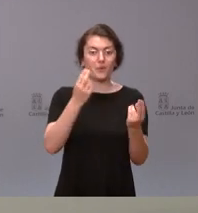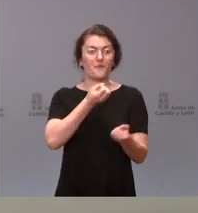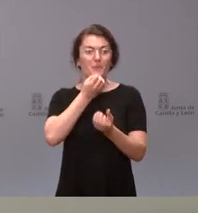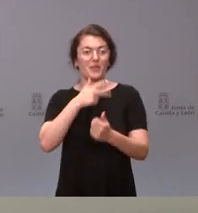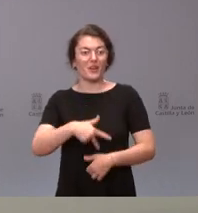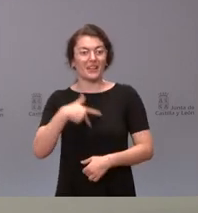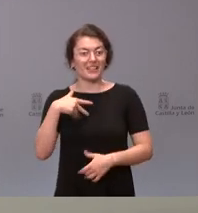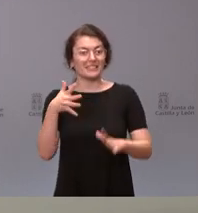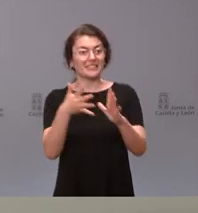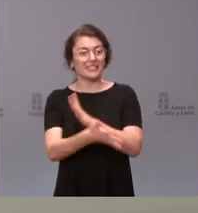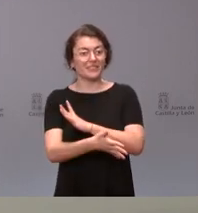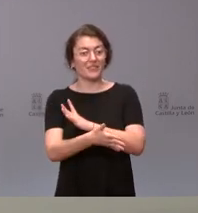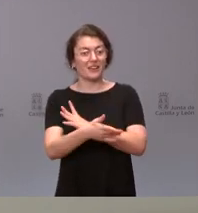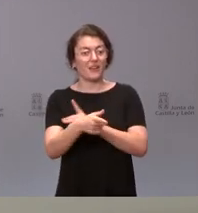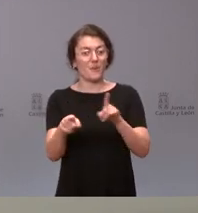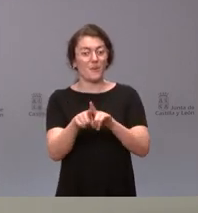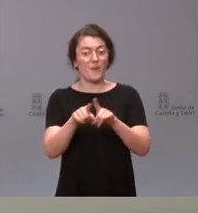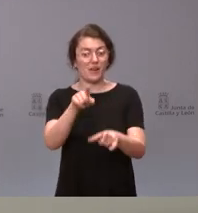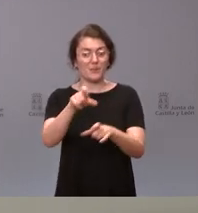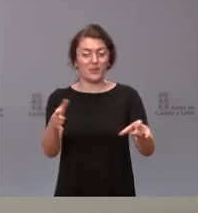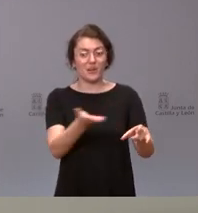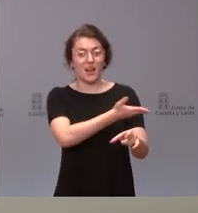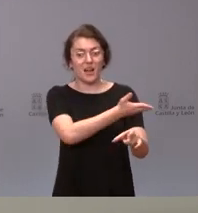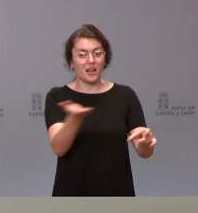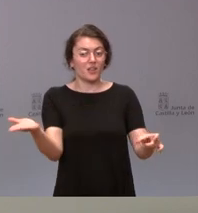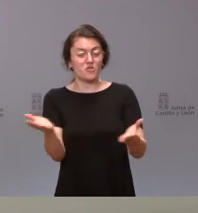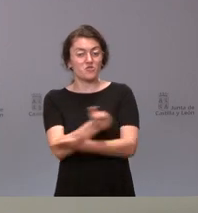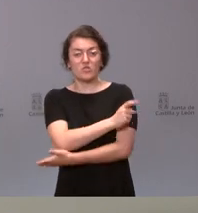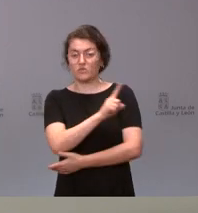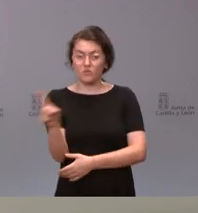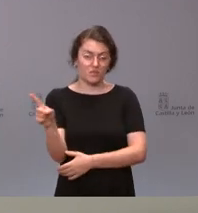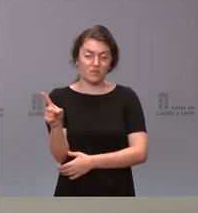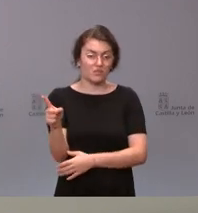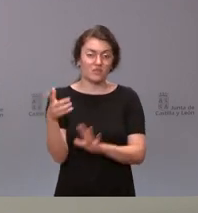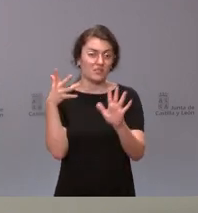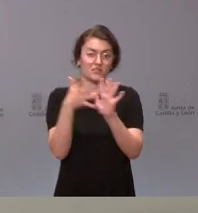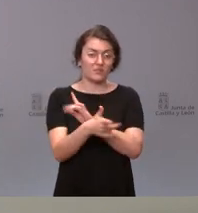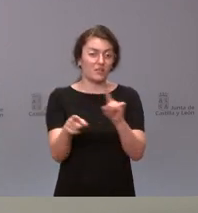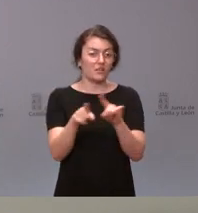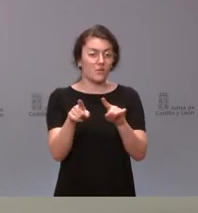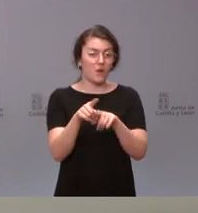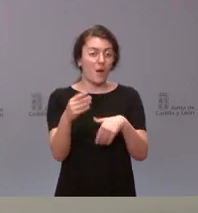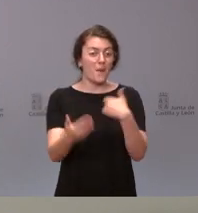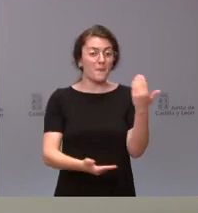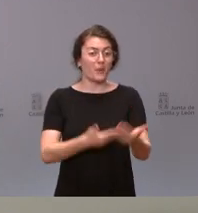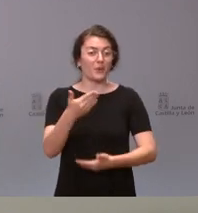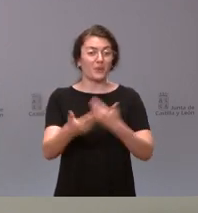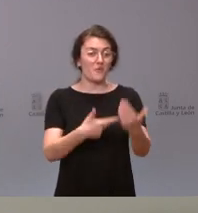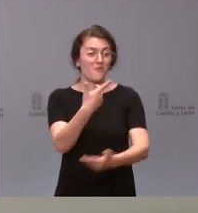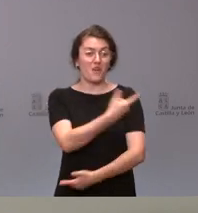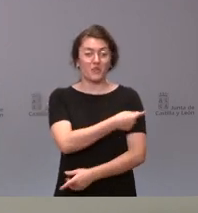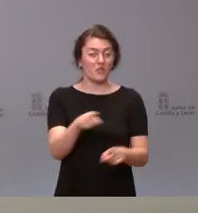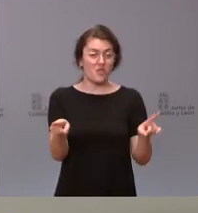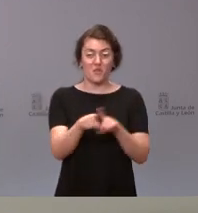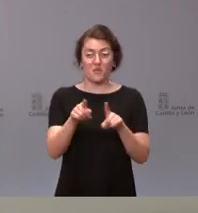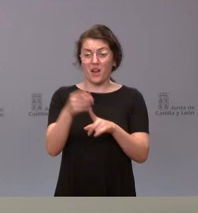se refiere al conjunto de la población y no se refiere, en consecuencia, a un proceso de vacunación comparable al